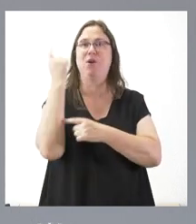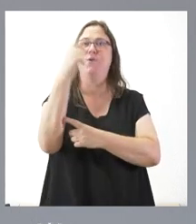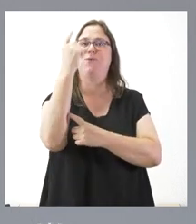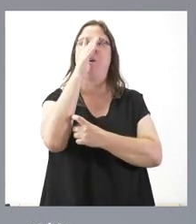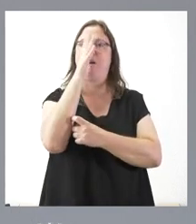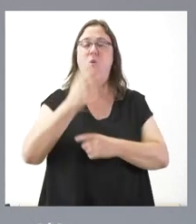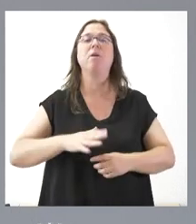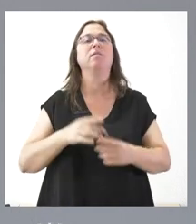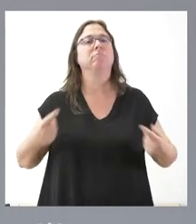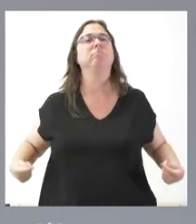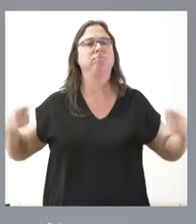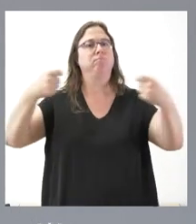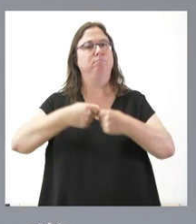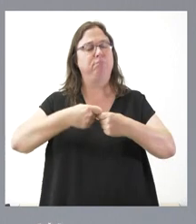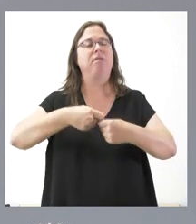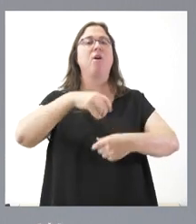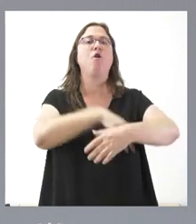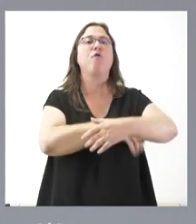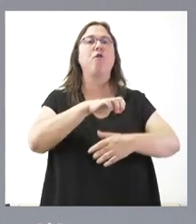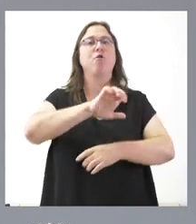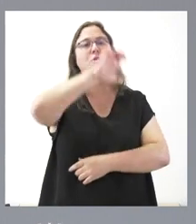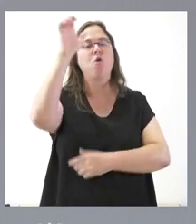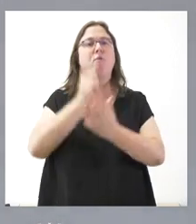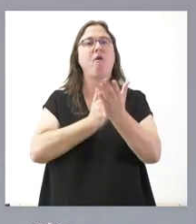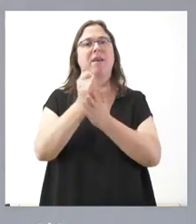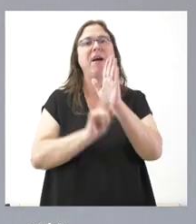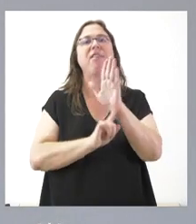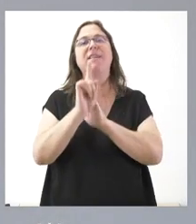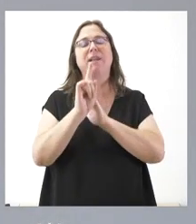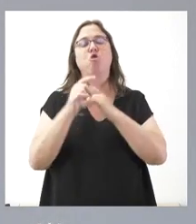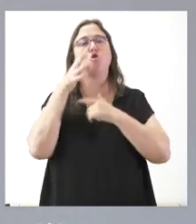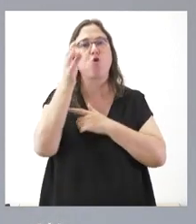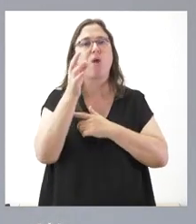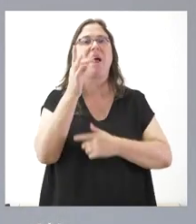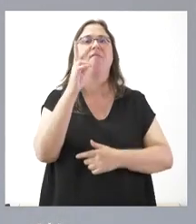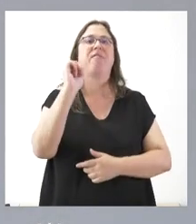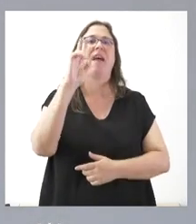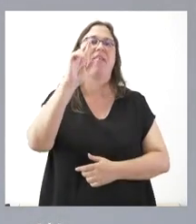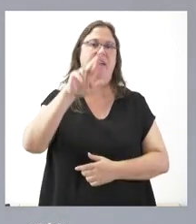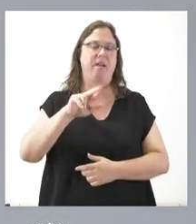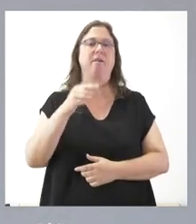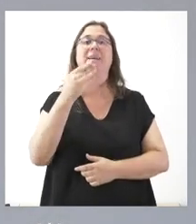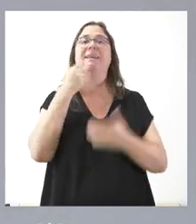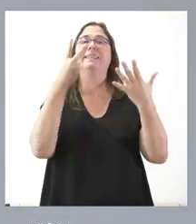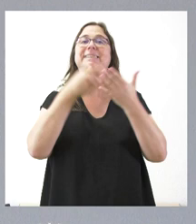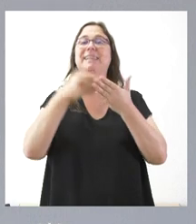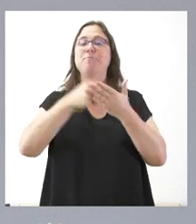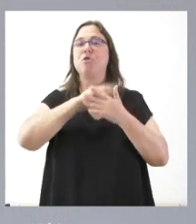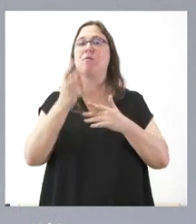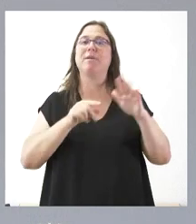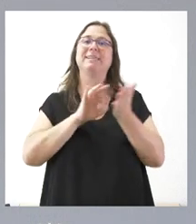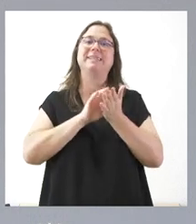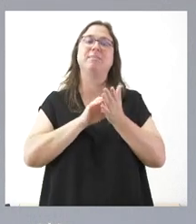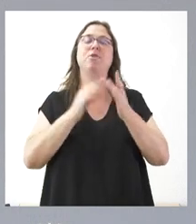La actuación se cofinancia por el Fondo Europeo Agrícola de Desarrollo Rural FEADER. 7 millones de euros para el servicio de limpieza de la gerencia